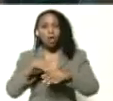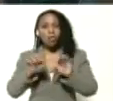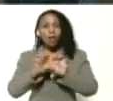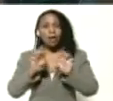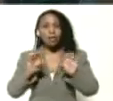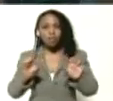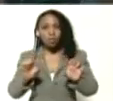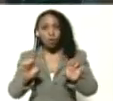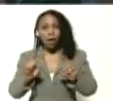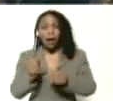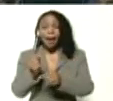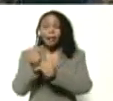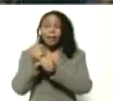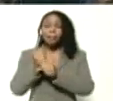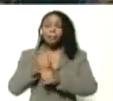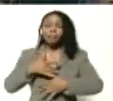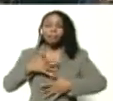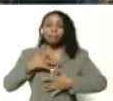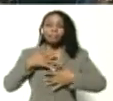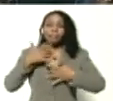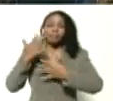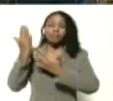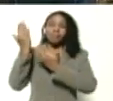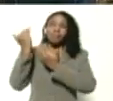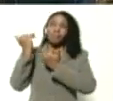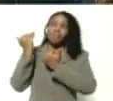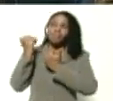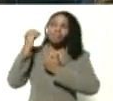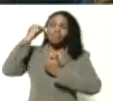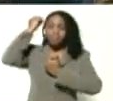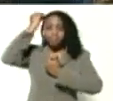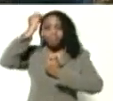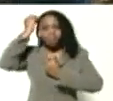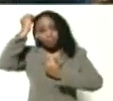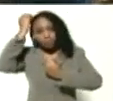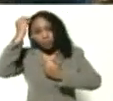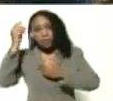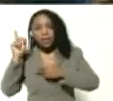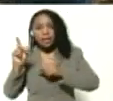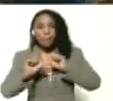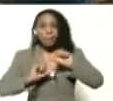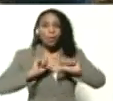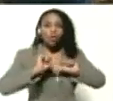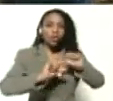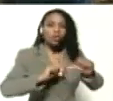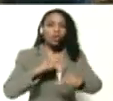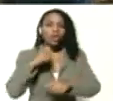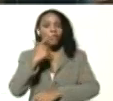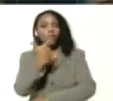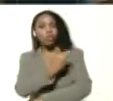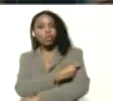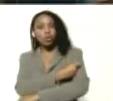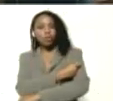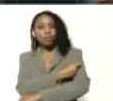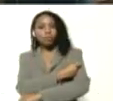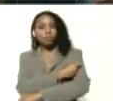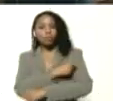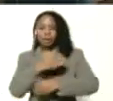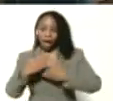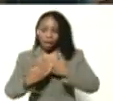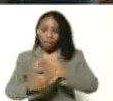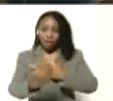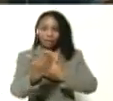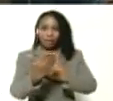y esperanzado, esperanzado, presidente, con este proceso de vacunación. Adelante,